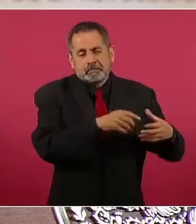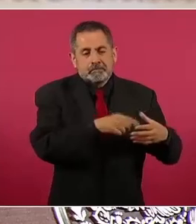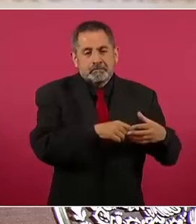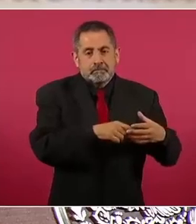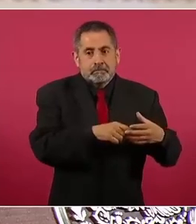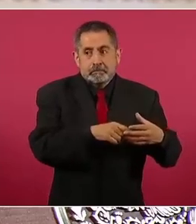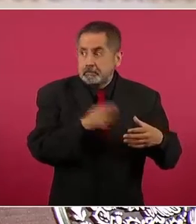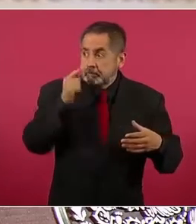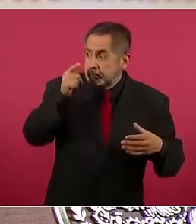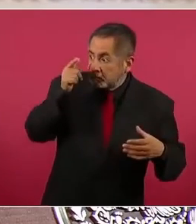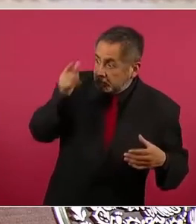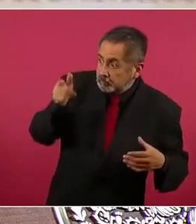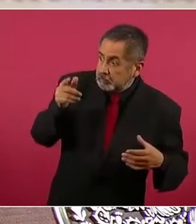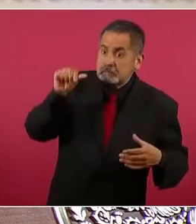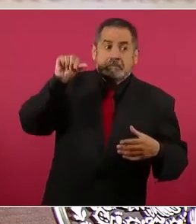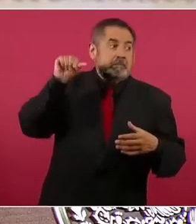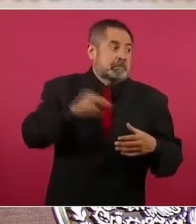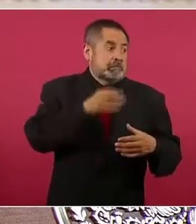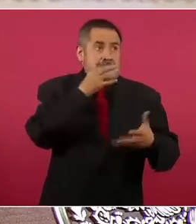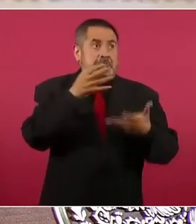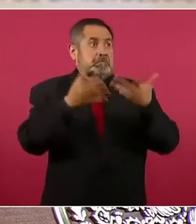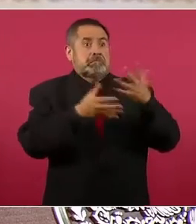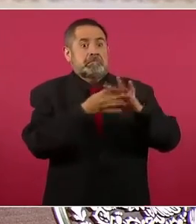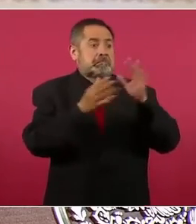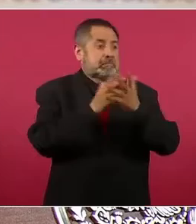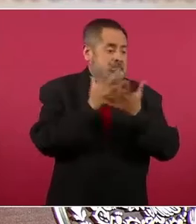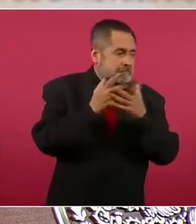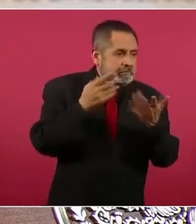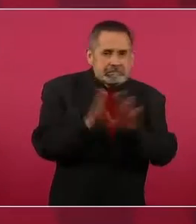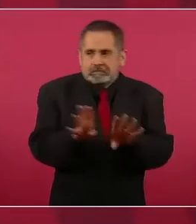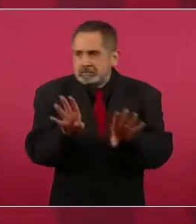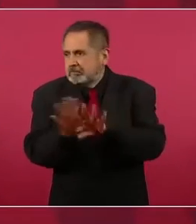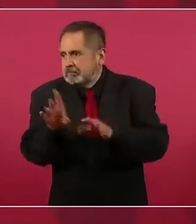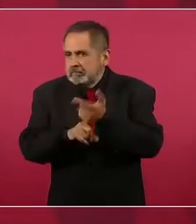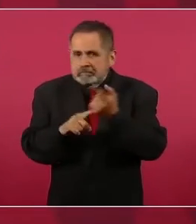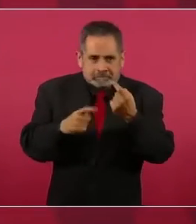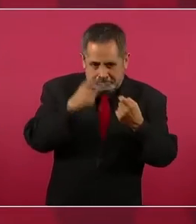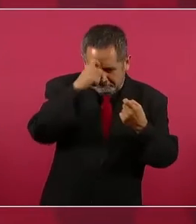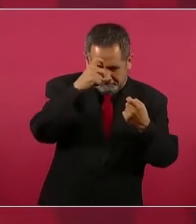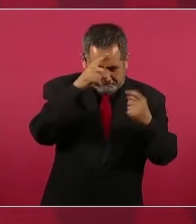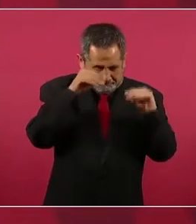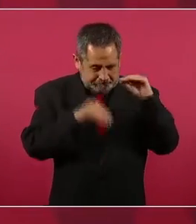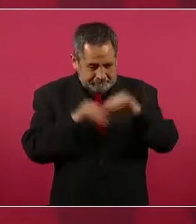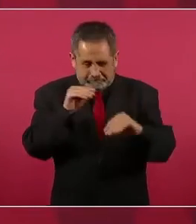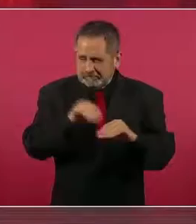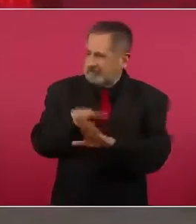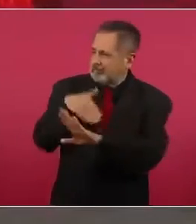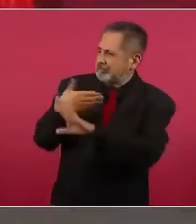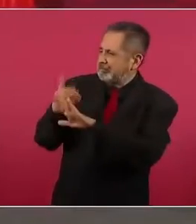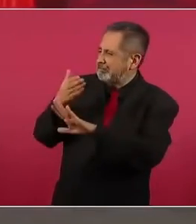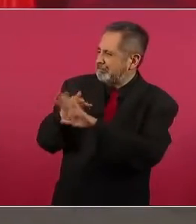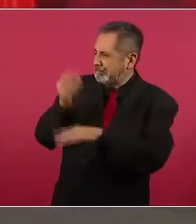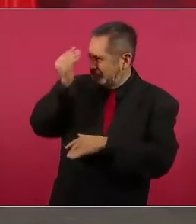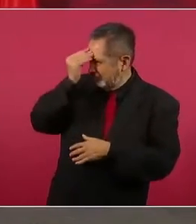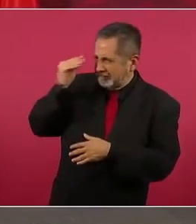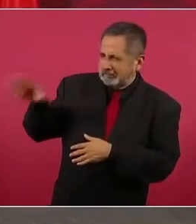inmediatamente buscan la relación para dañar.